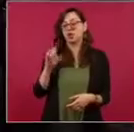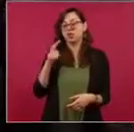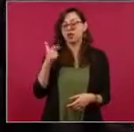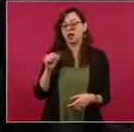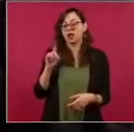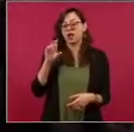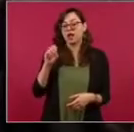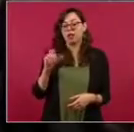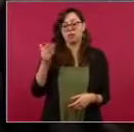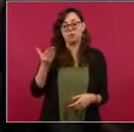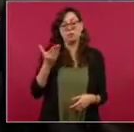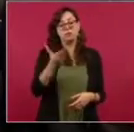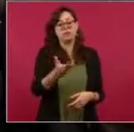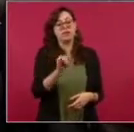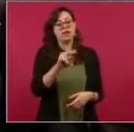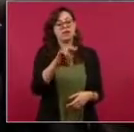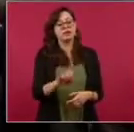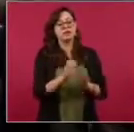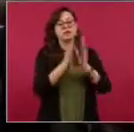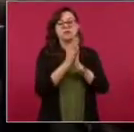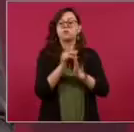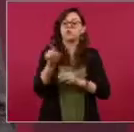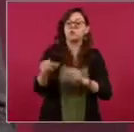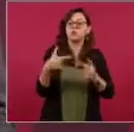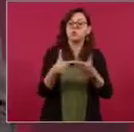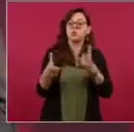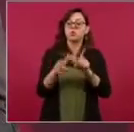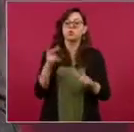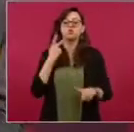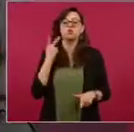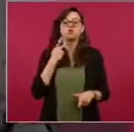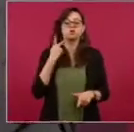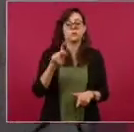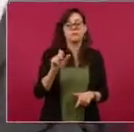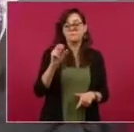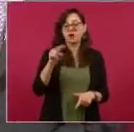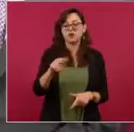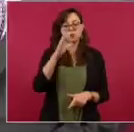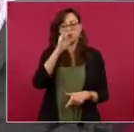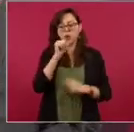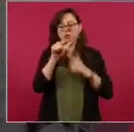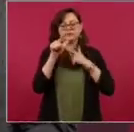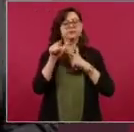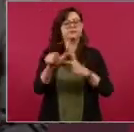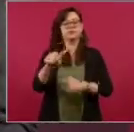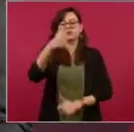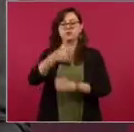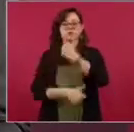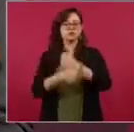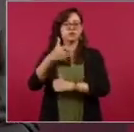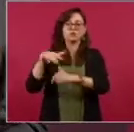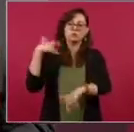No, yo no me planteo eso. Desde luego,